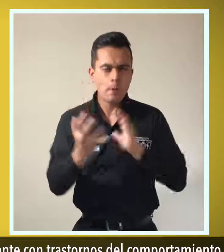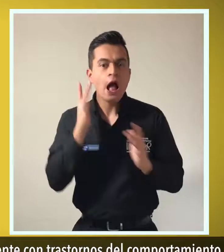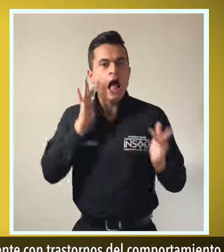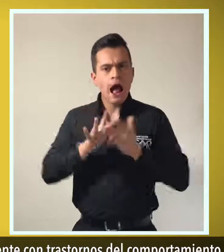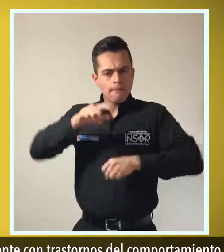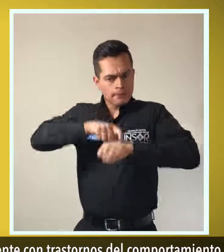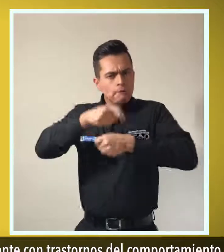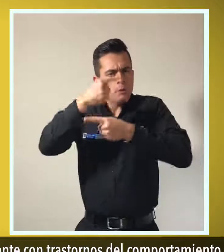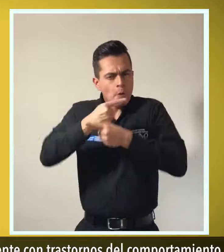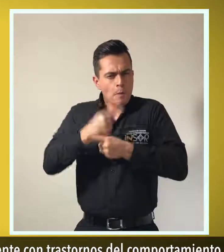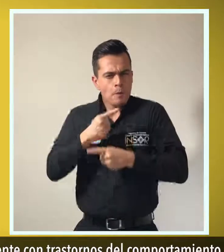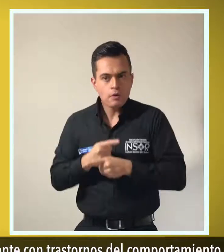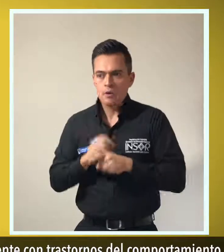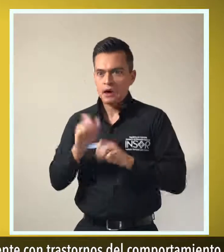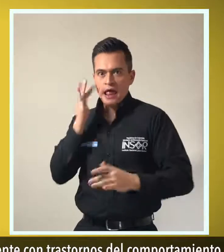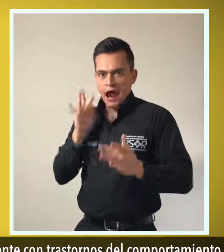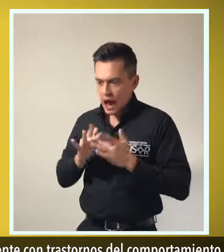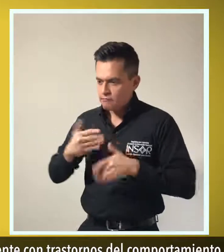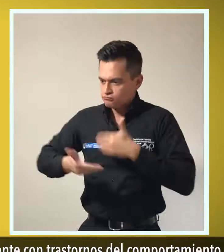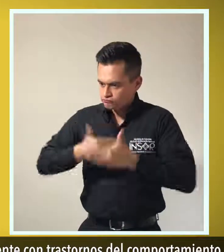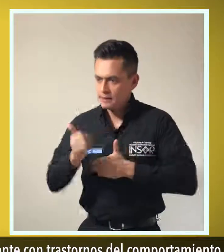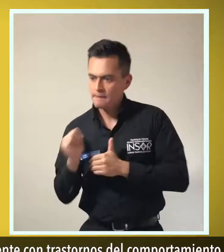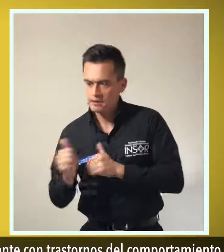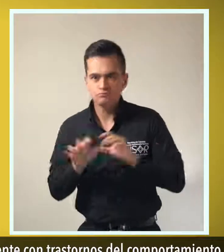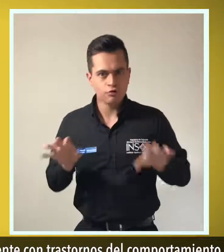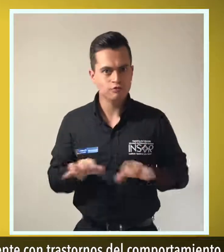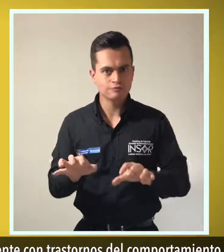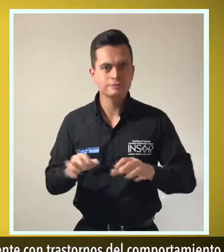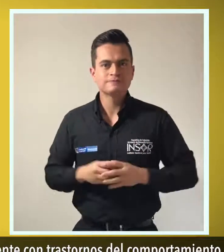el tiempo estipulado para evitar emociones de fracaso.